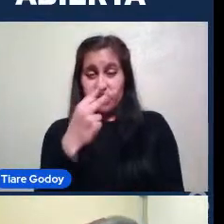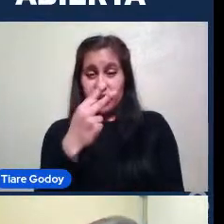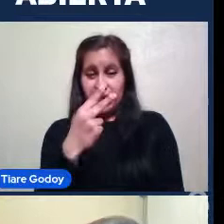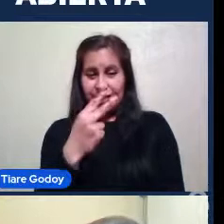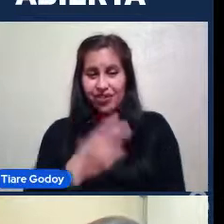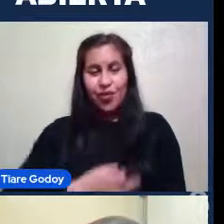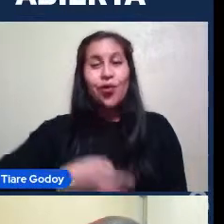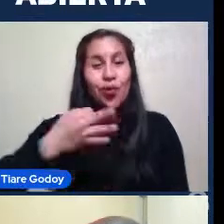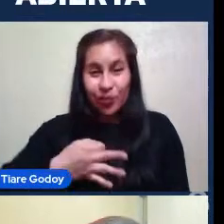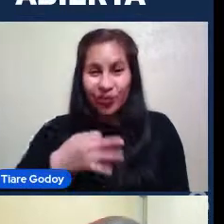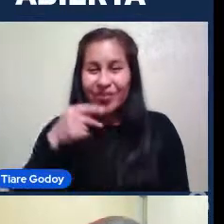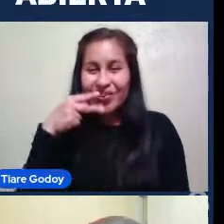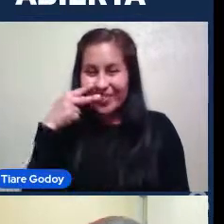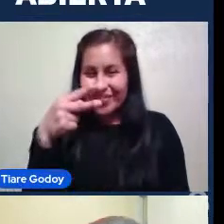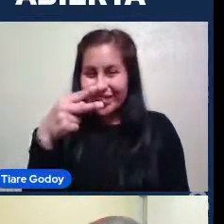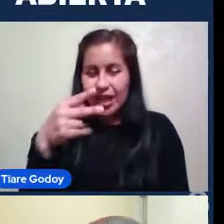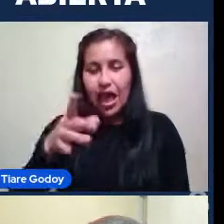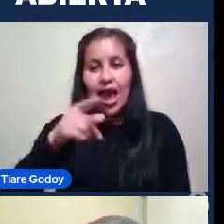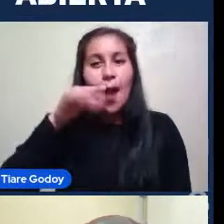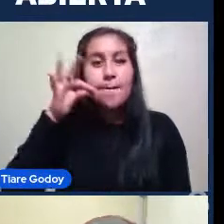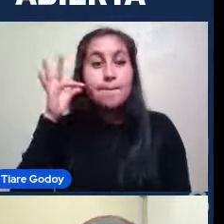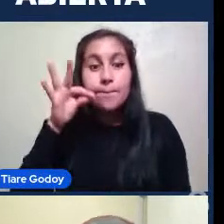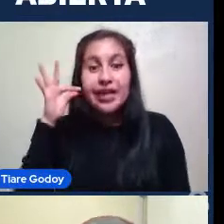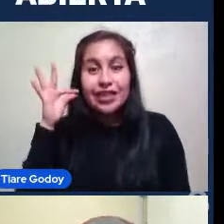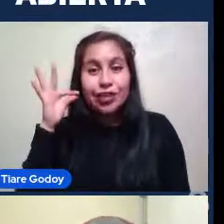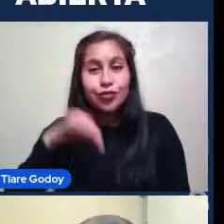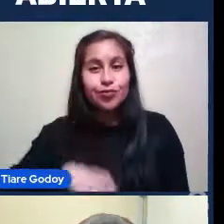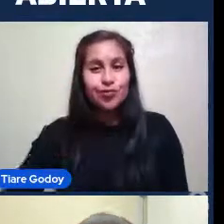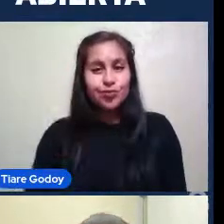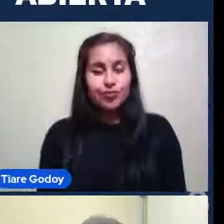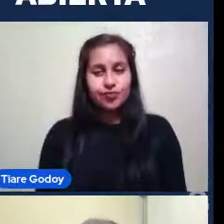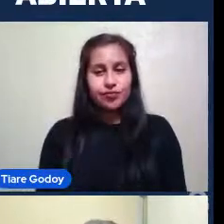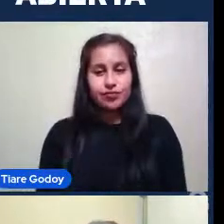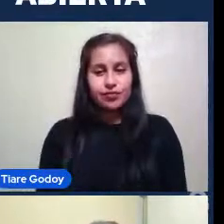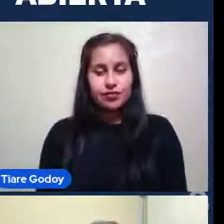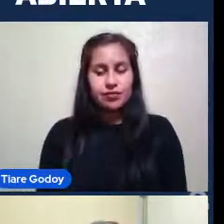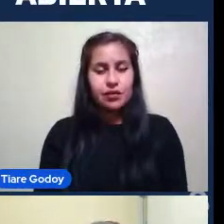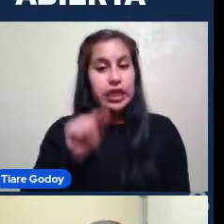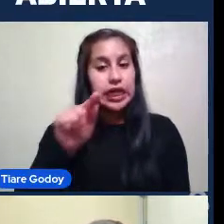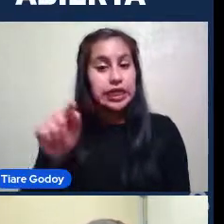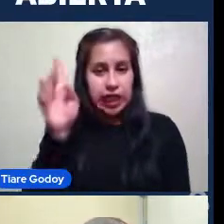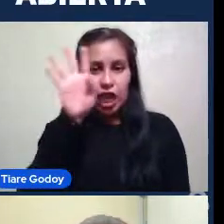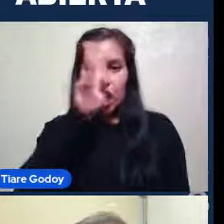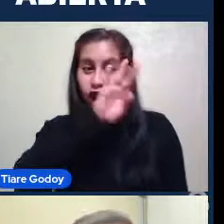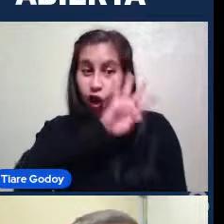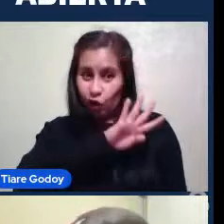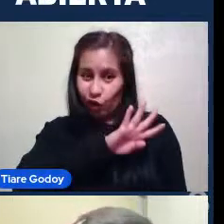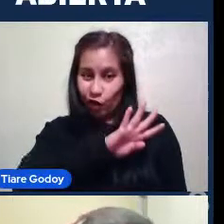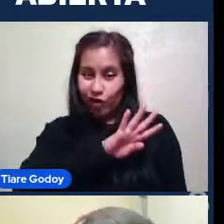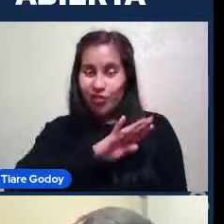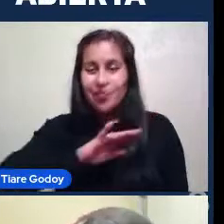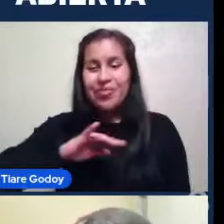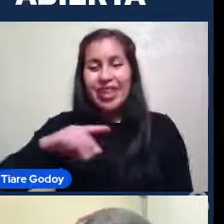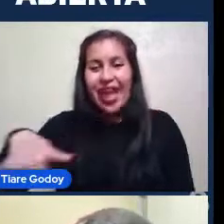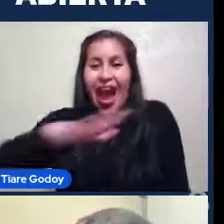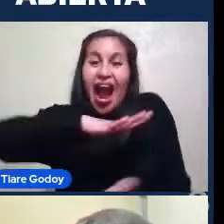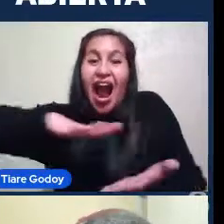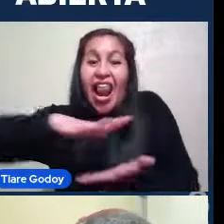Es justamente Amarillo Bien Porque ese es El color Típico De las galaxias Elípticas